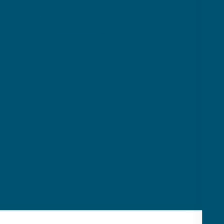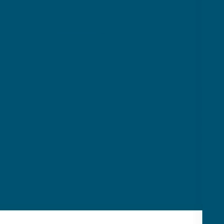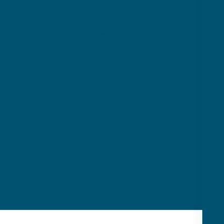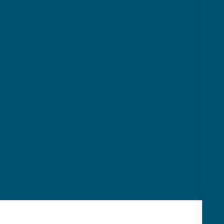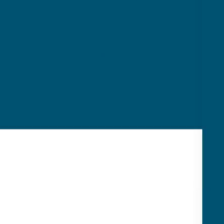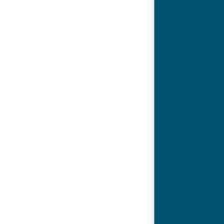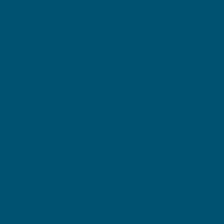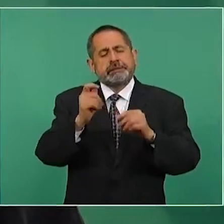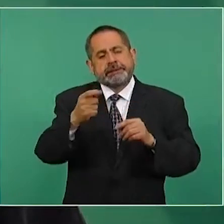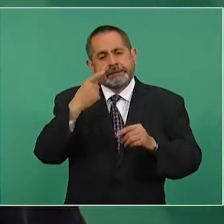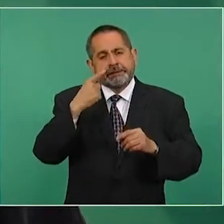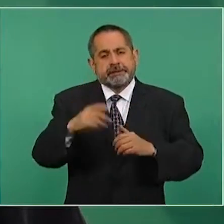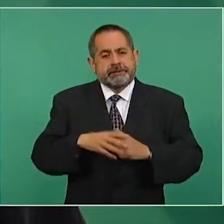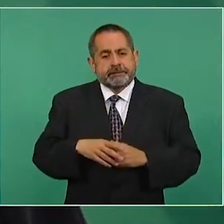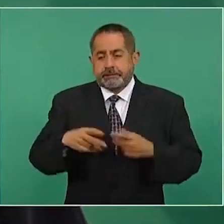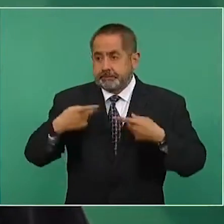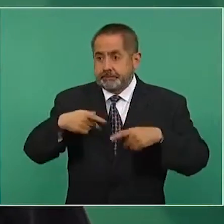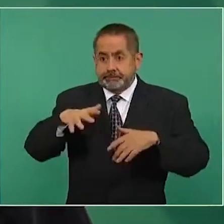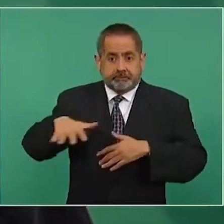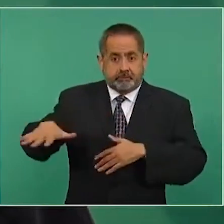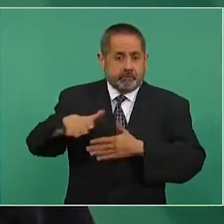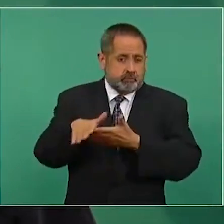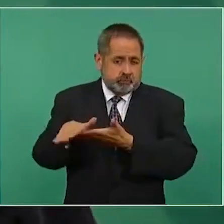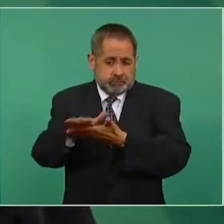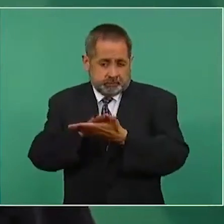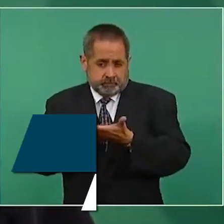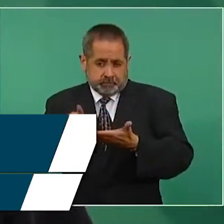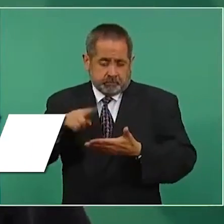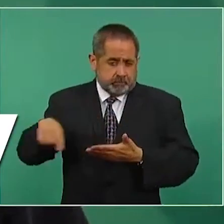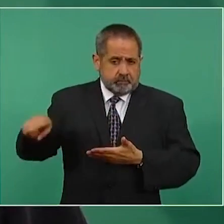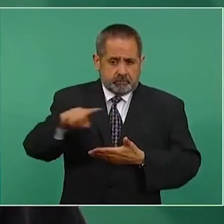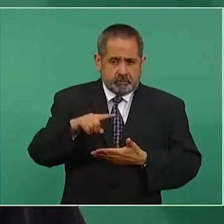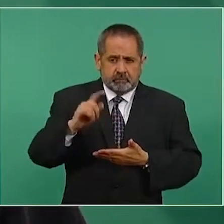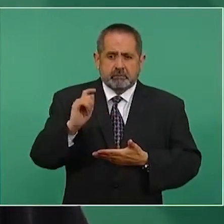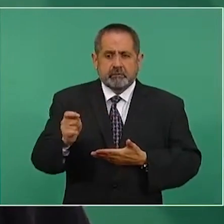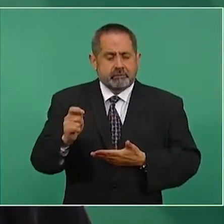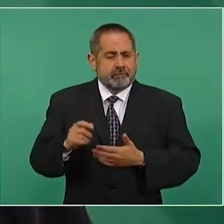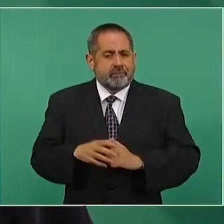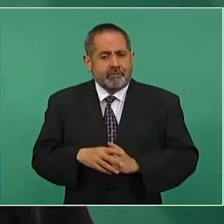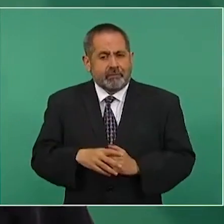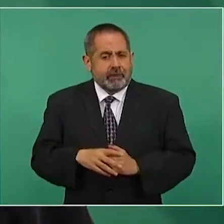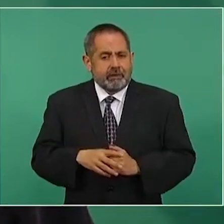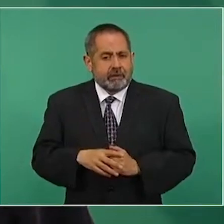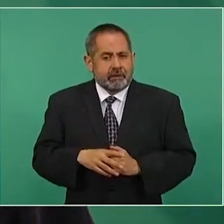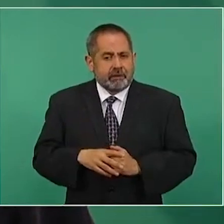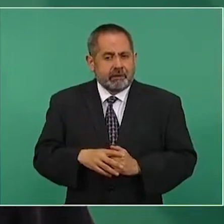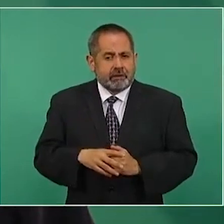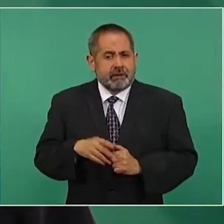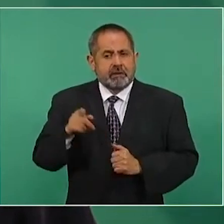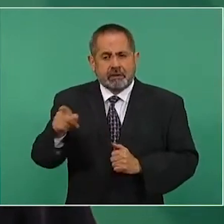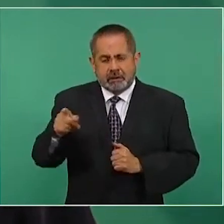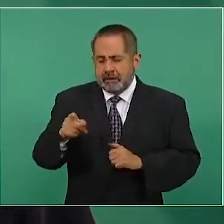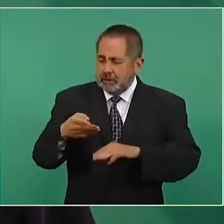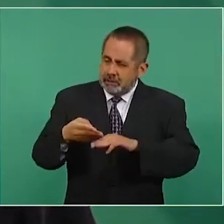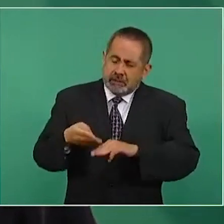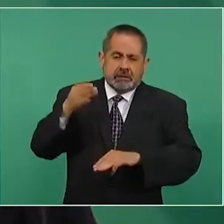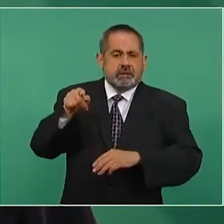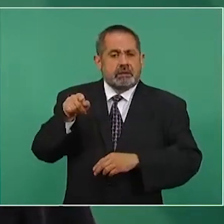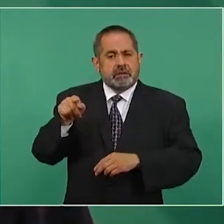La gente humilde es muy